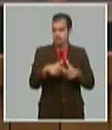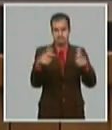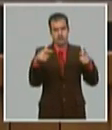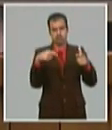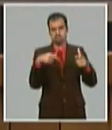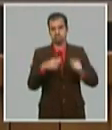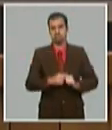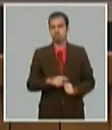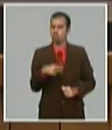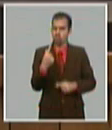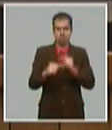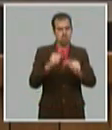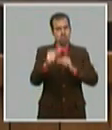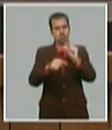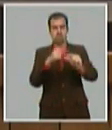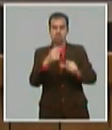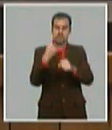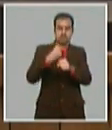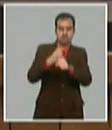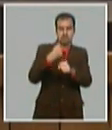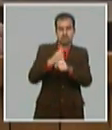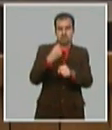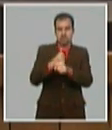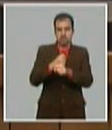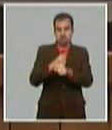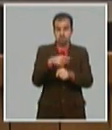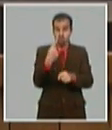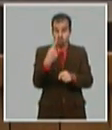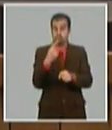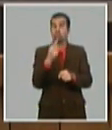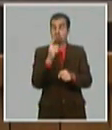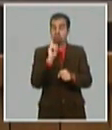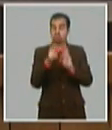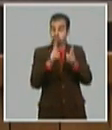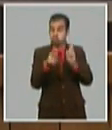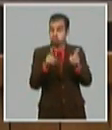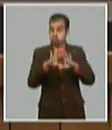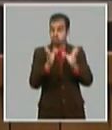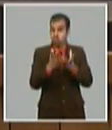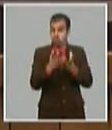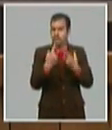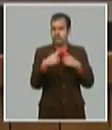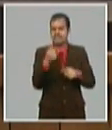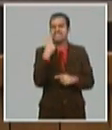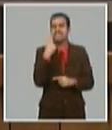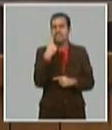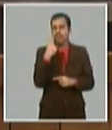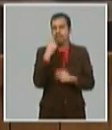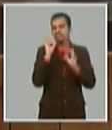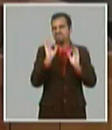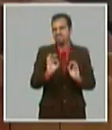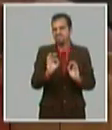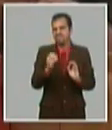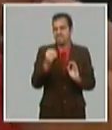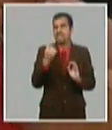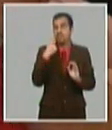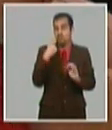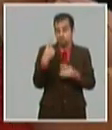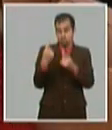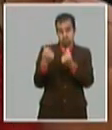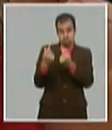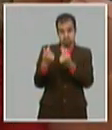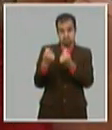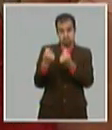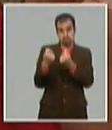administrativamente. Ahora seguiremos conduciendo administrativamente pero ya hay un incentivo natural que es la devaluación de la moneda nacional.